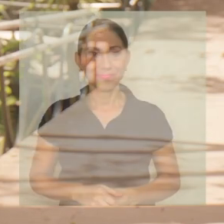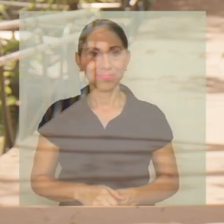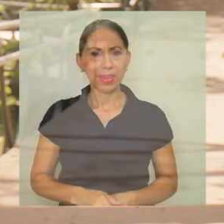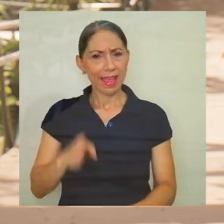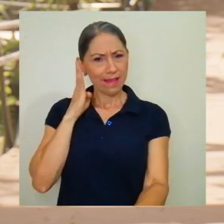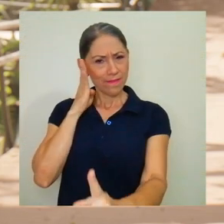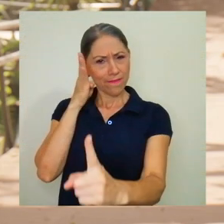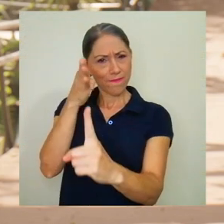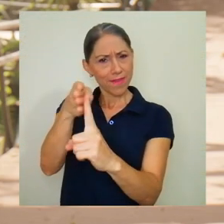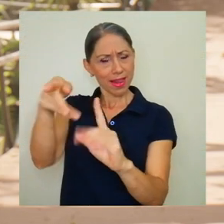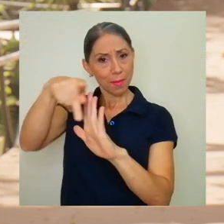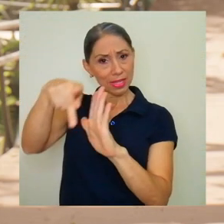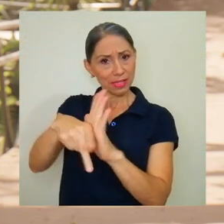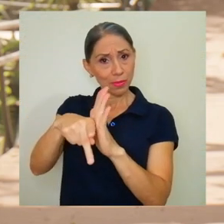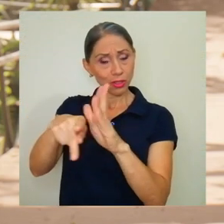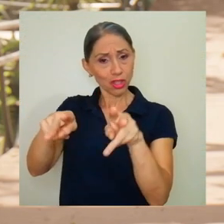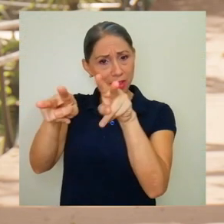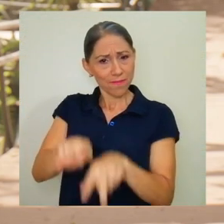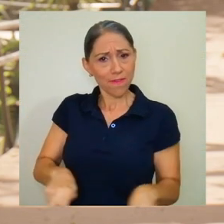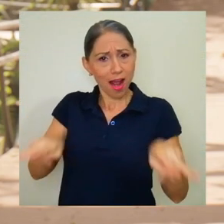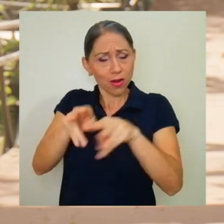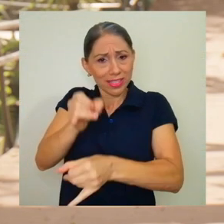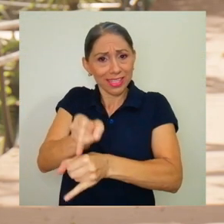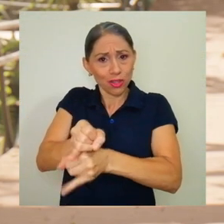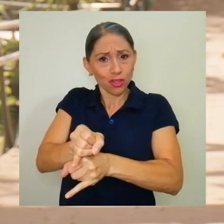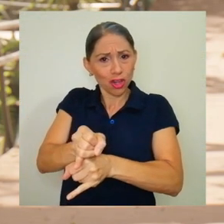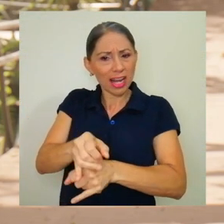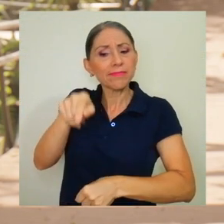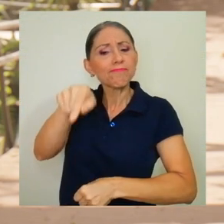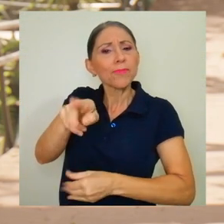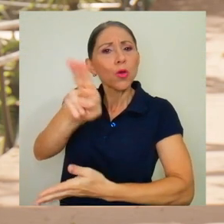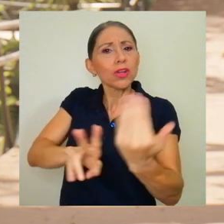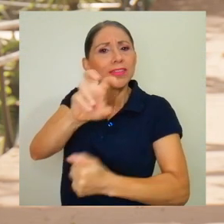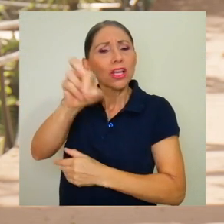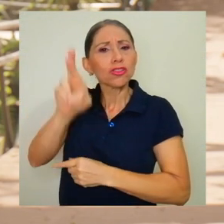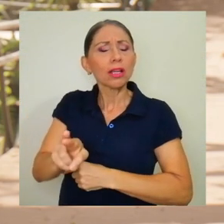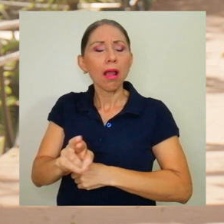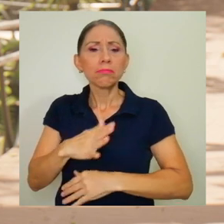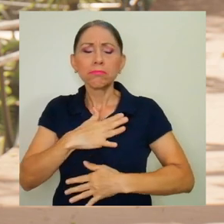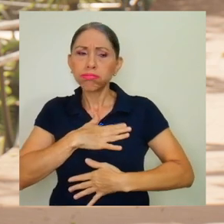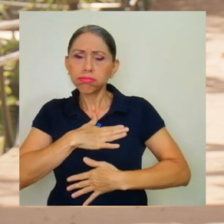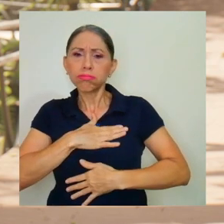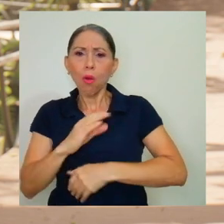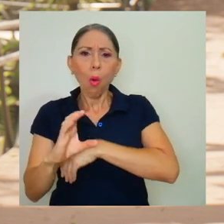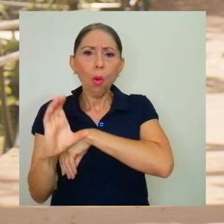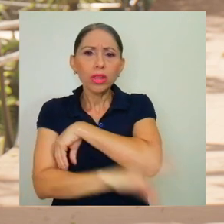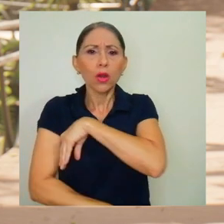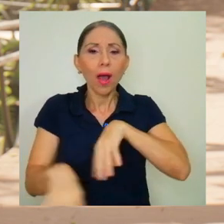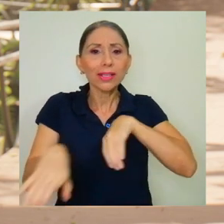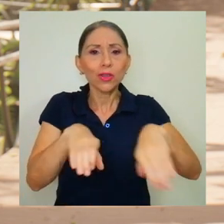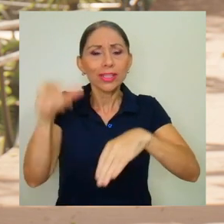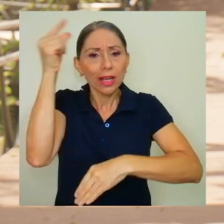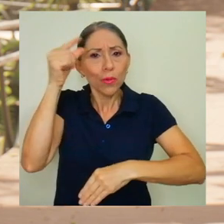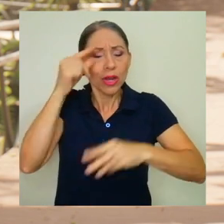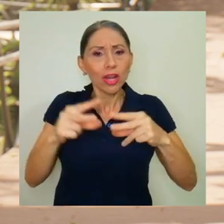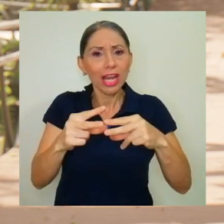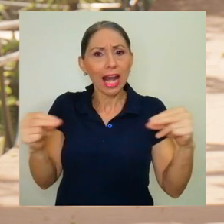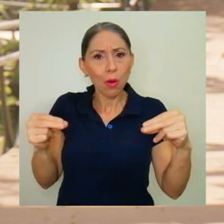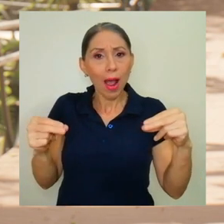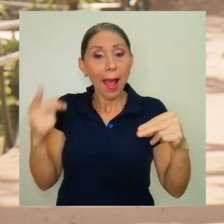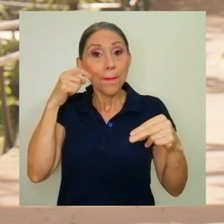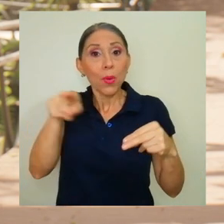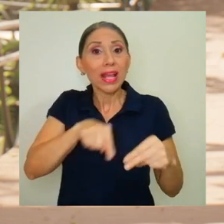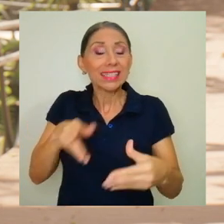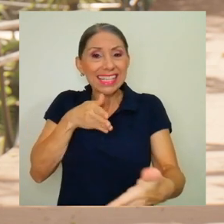Fiel a sus principios y valores institucionales, la Universidad de Costa Rica condenó las acciones del gobierno de Nicaragua, las cuales